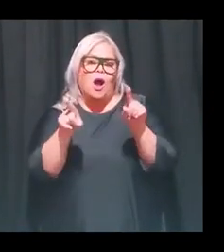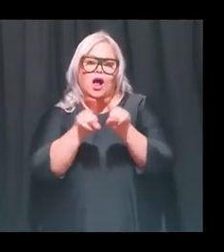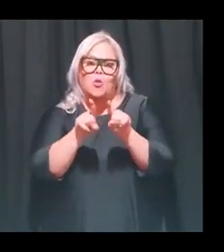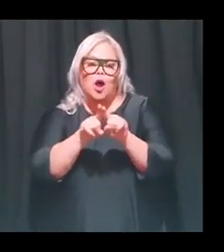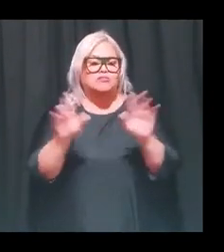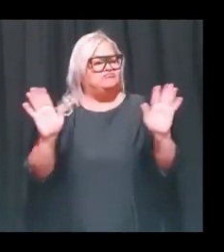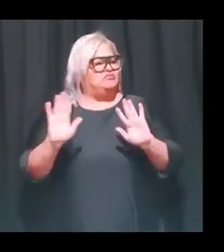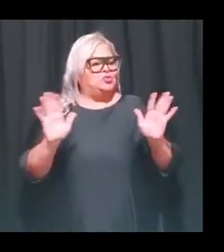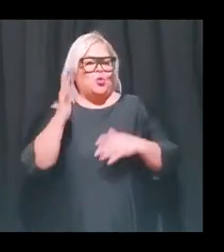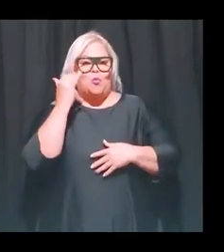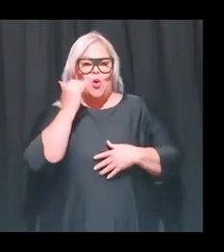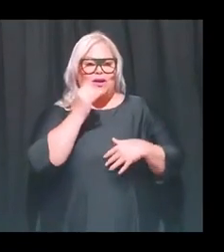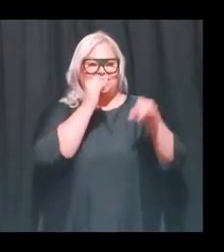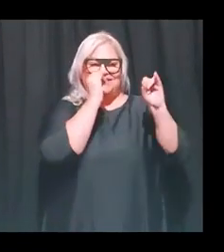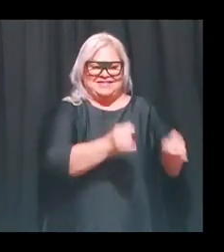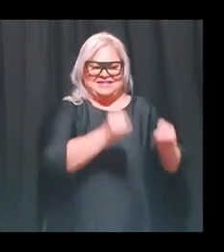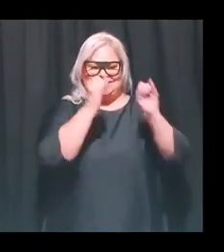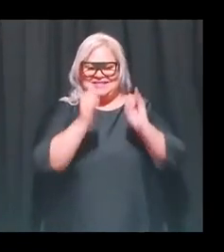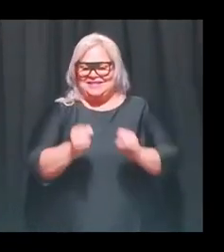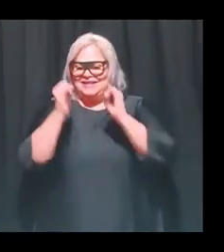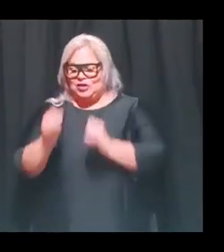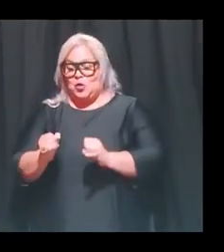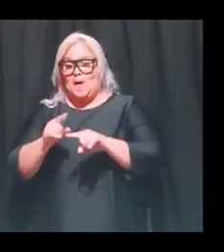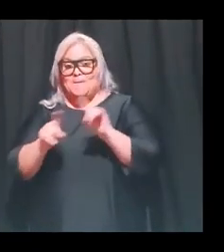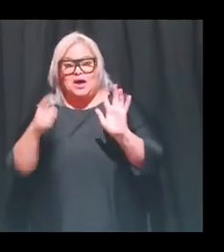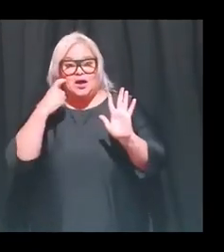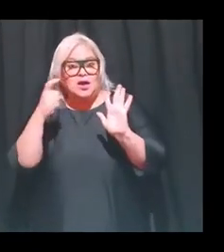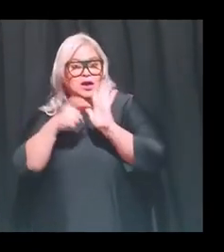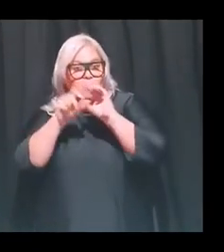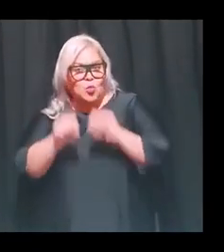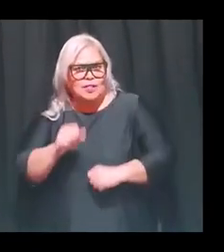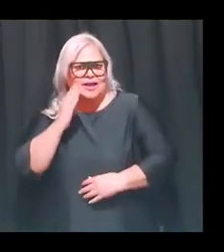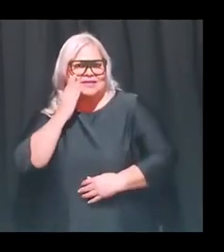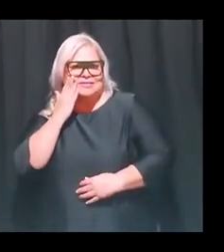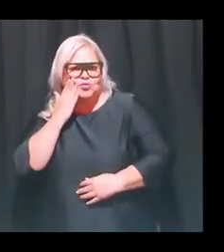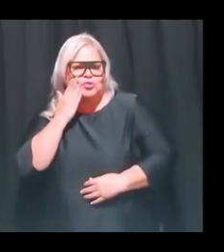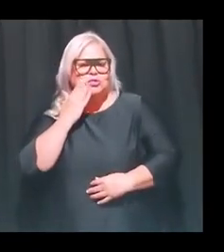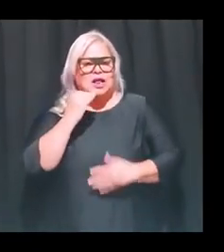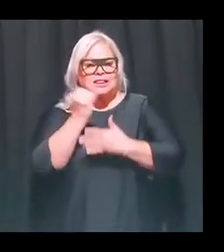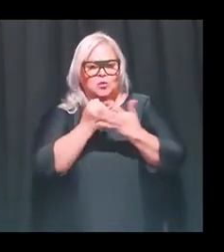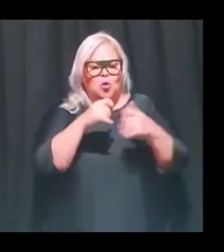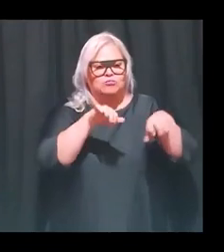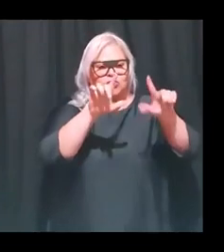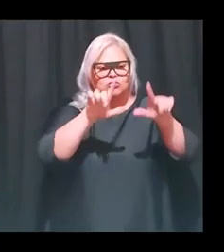individuo es único, sí hay unas similitudes dentro de cada categoría.